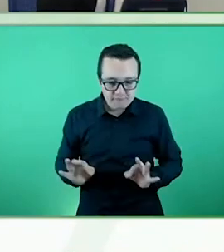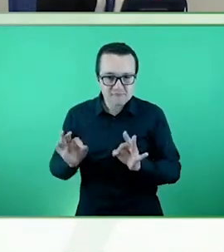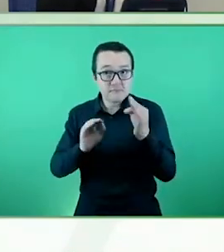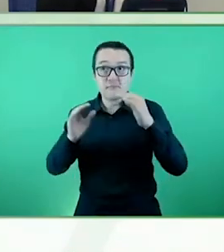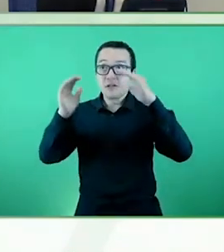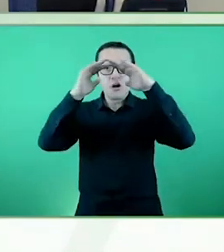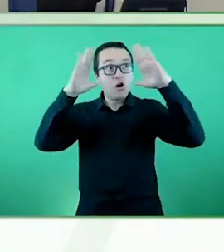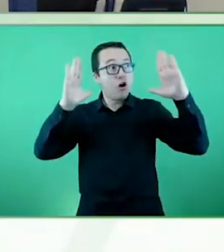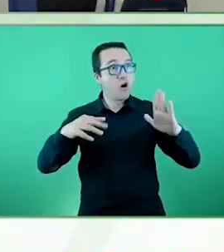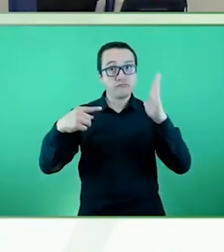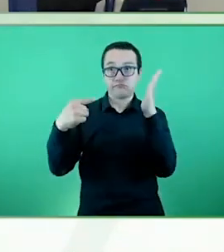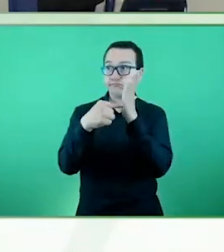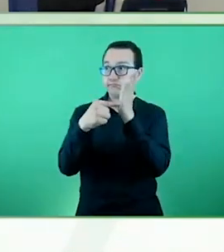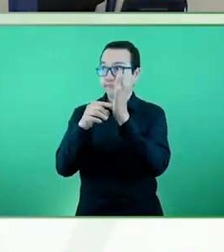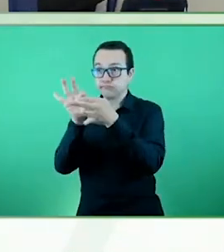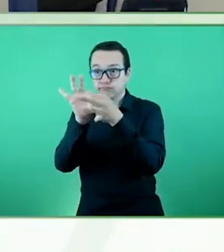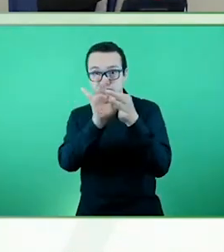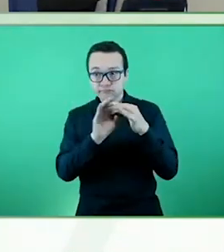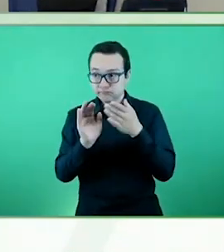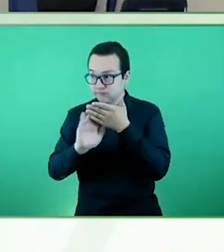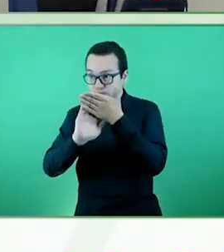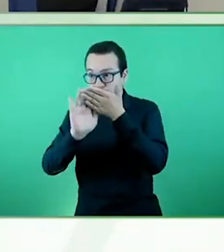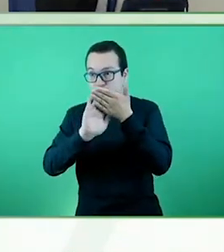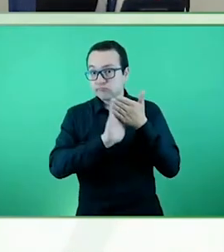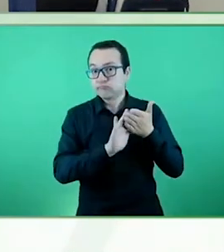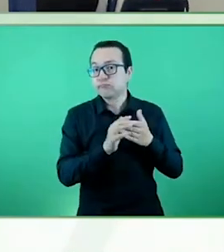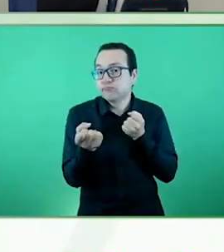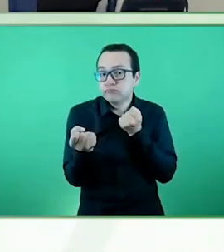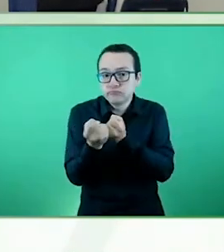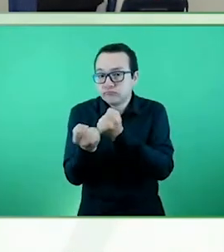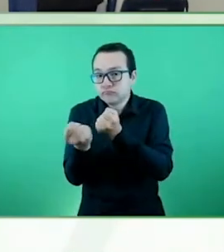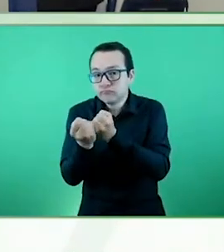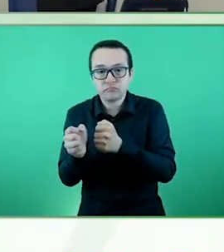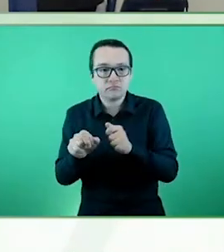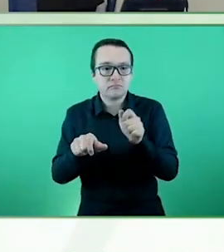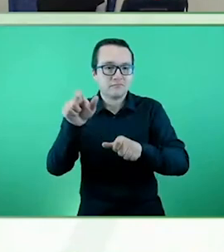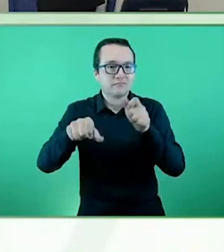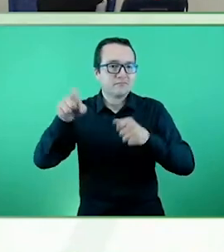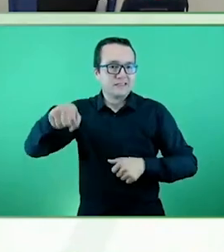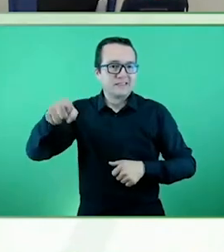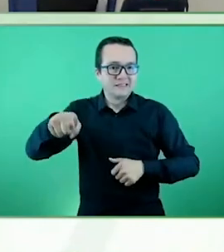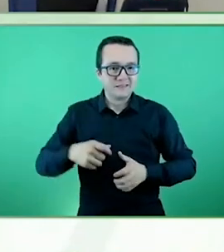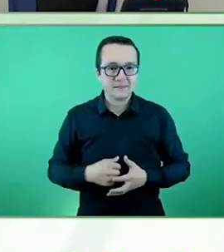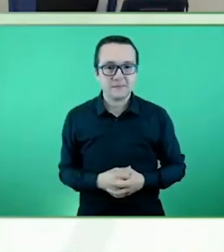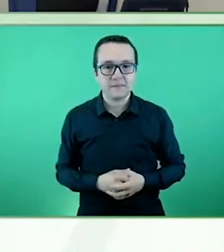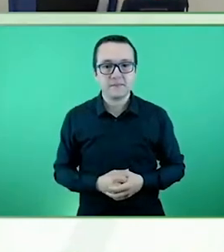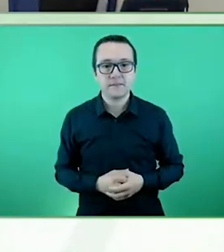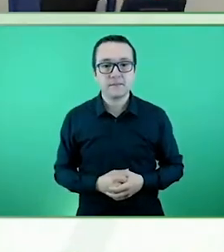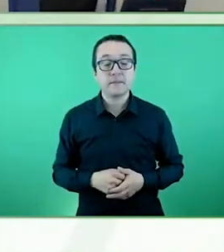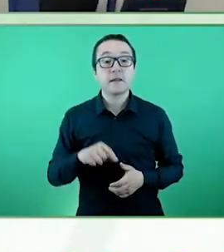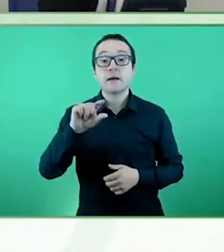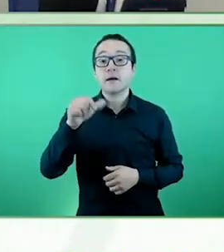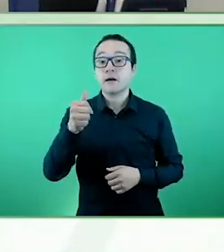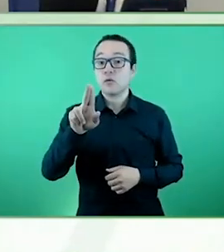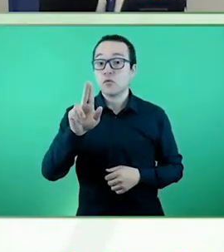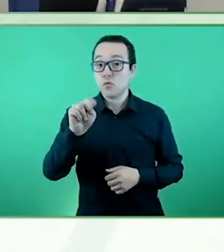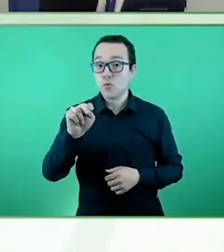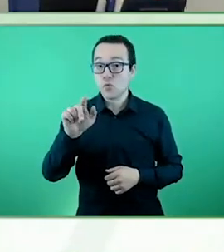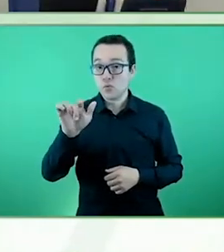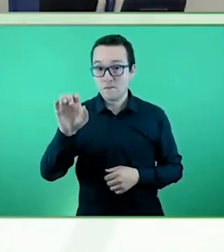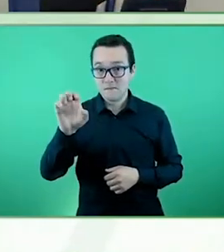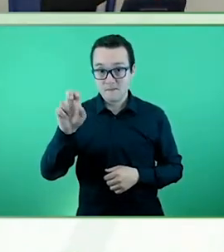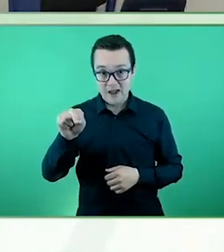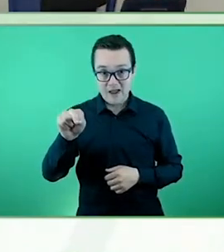tecnológicos, si así lo precisan. Lo que permite Gutmann Barcelona Life es que las personas con